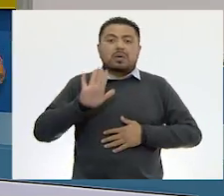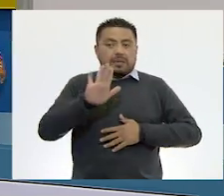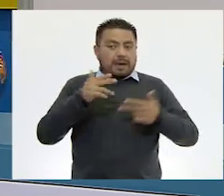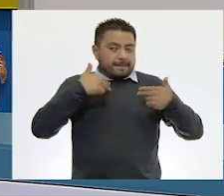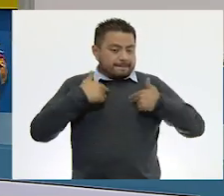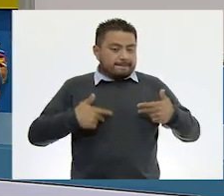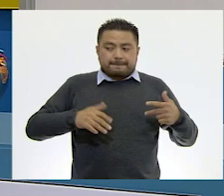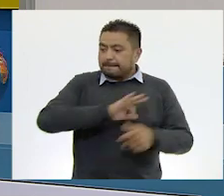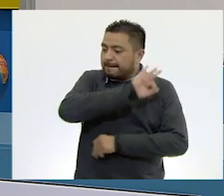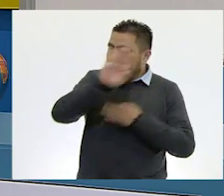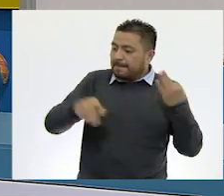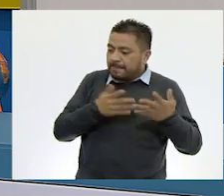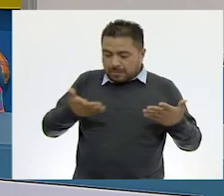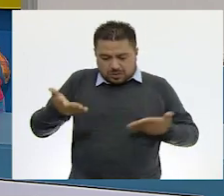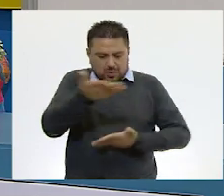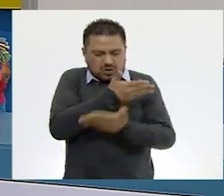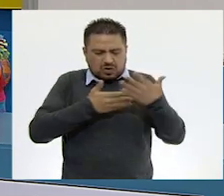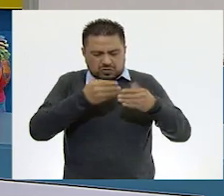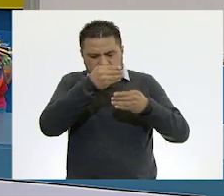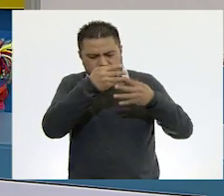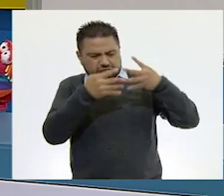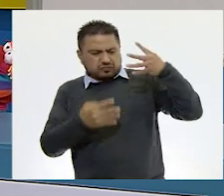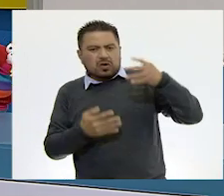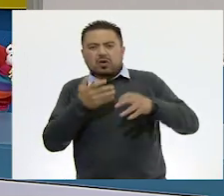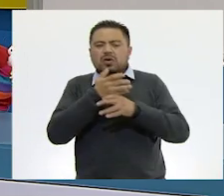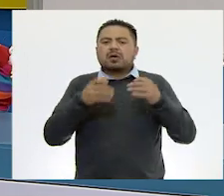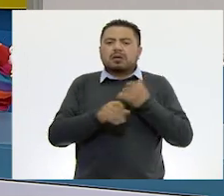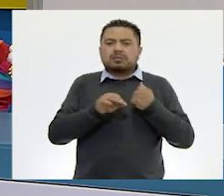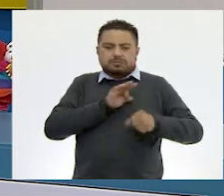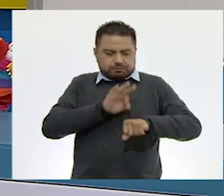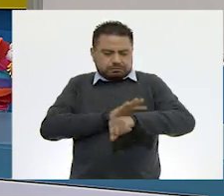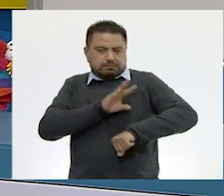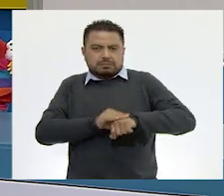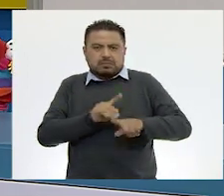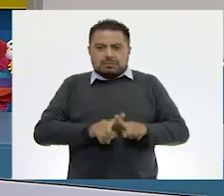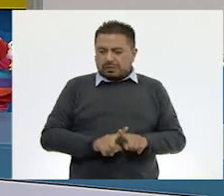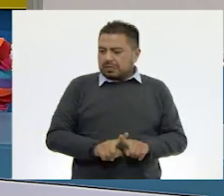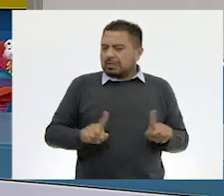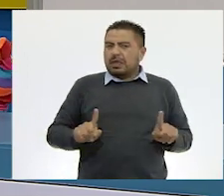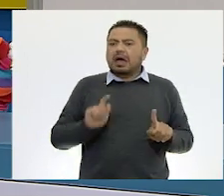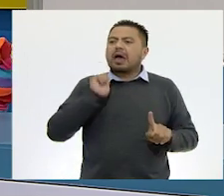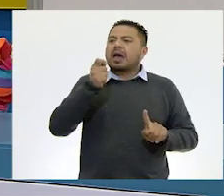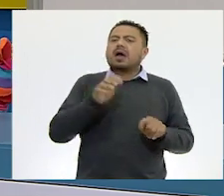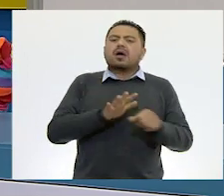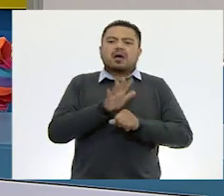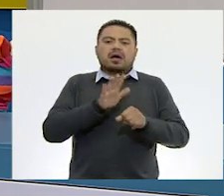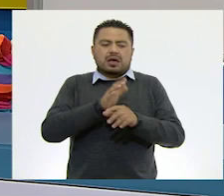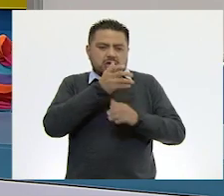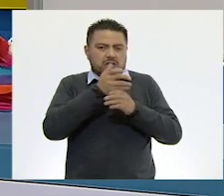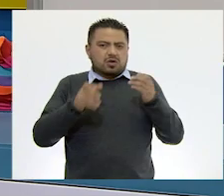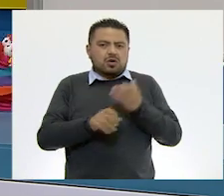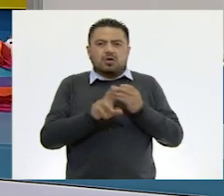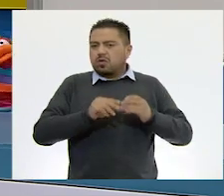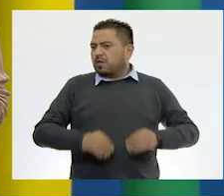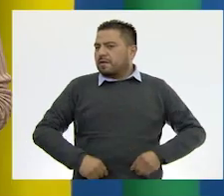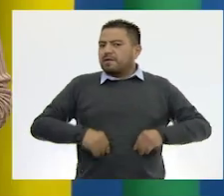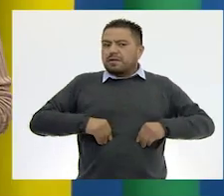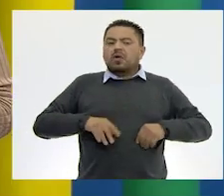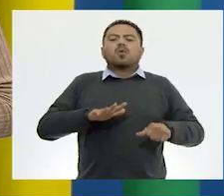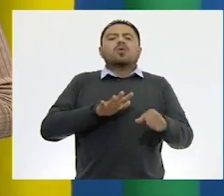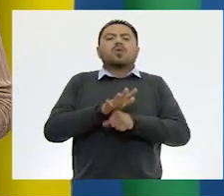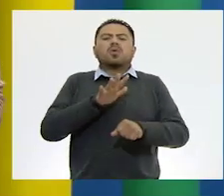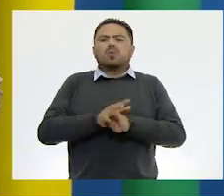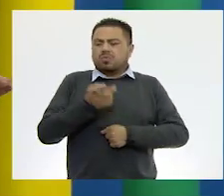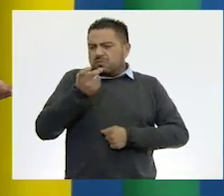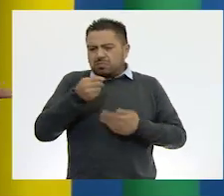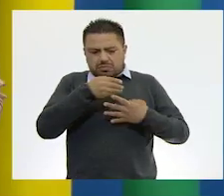seres vivos comparten una serie de características que les permiten diferenciarse de aquellos elementos no vivos. ¿Y cuáles